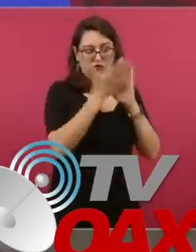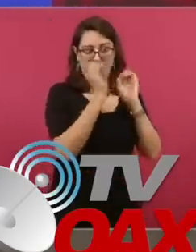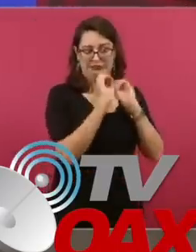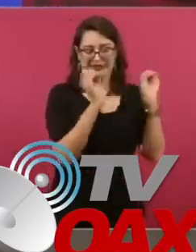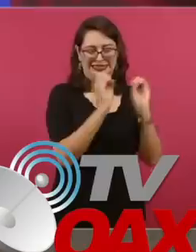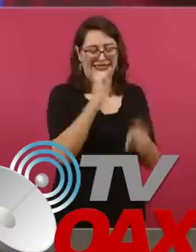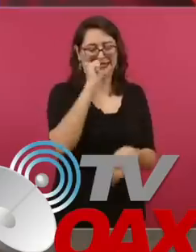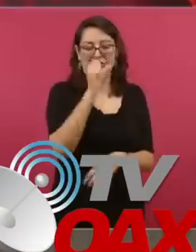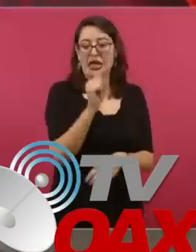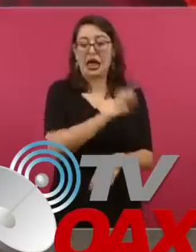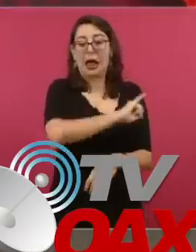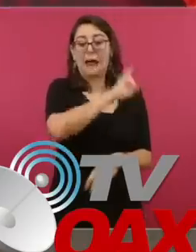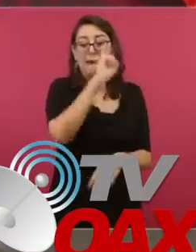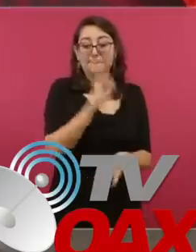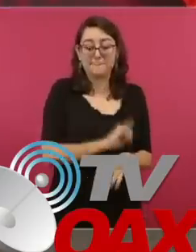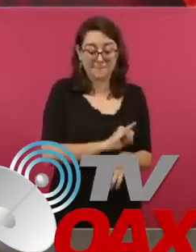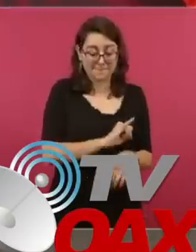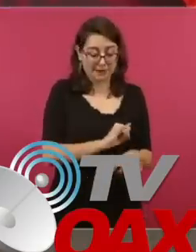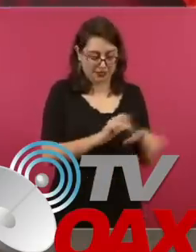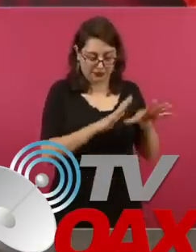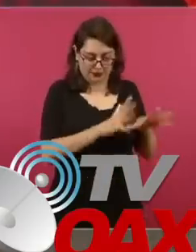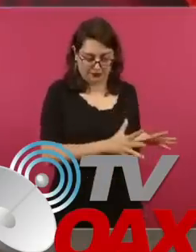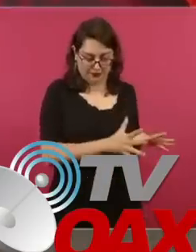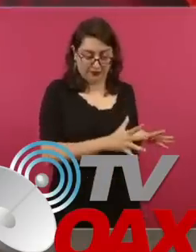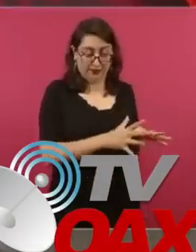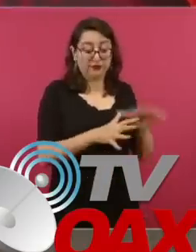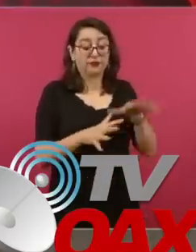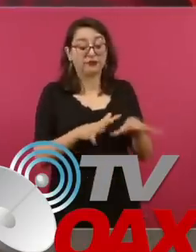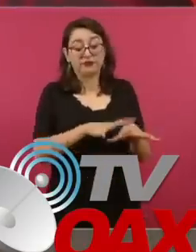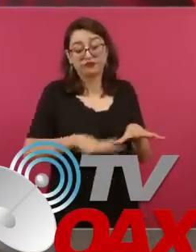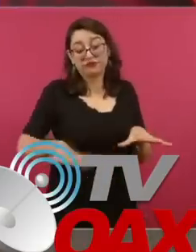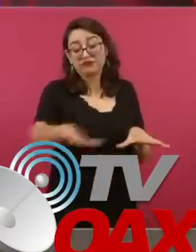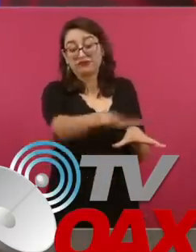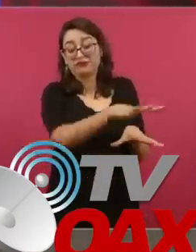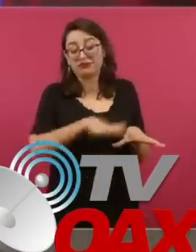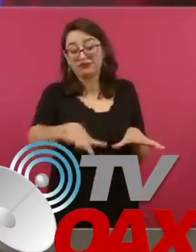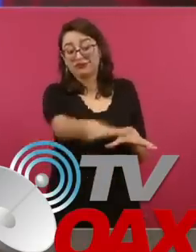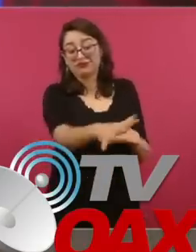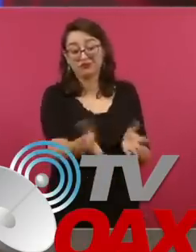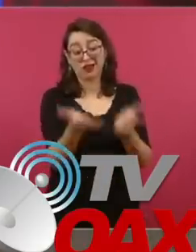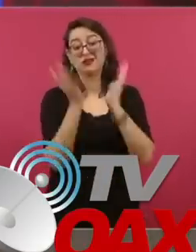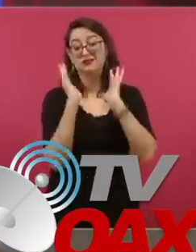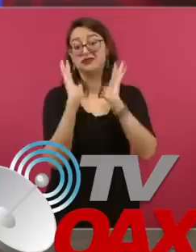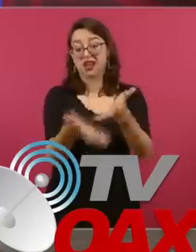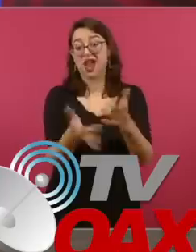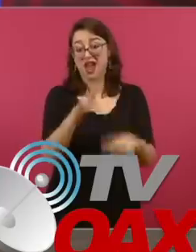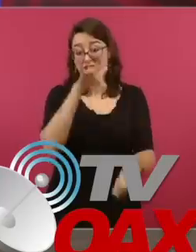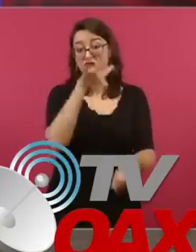nos quedamos para llevar a cabo un desarrollo